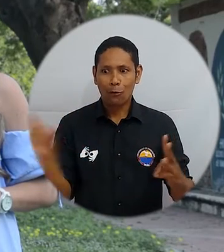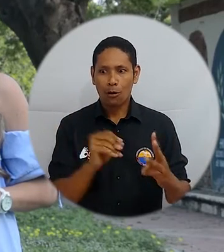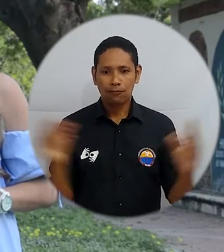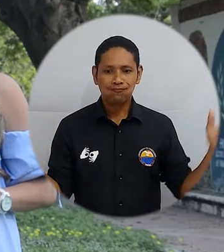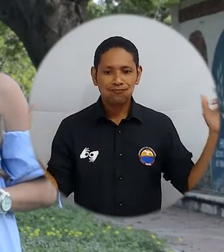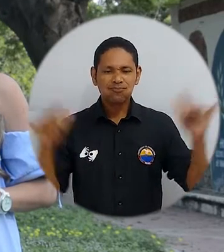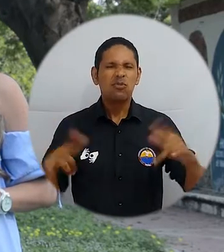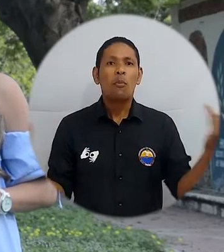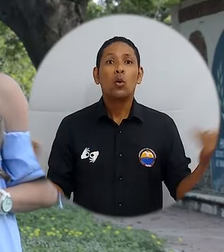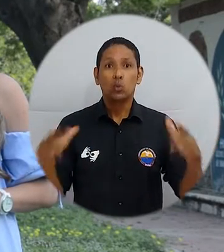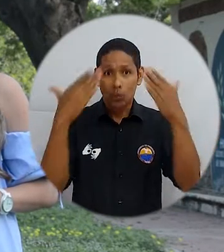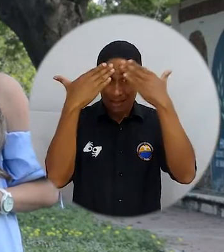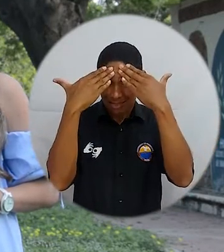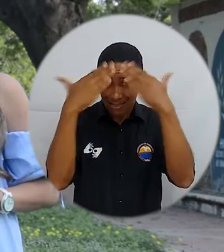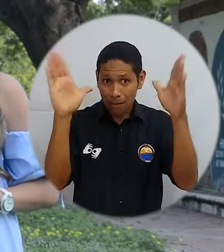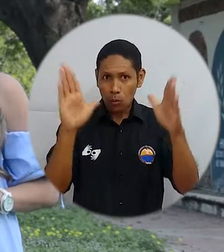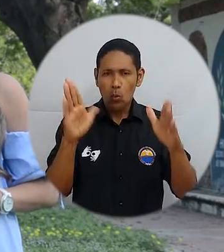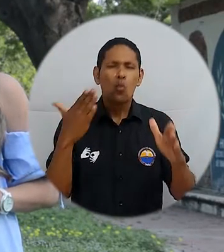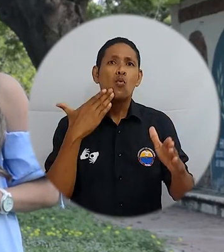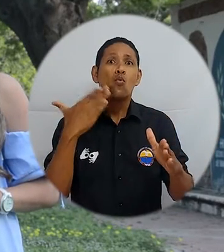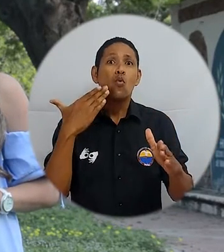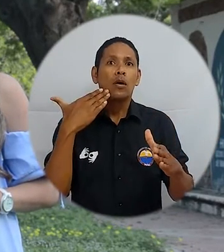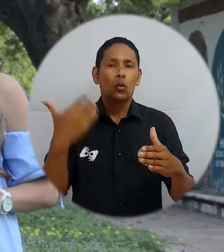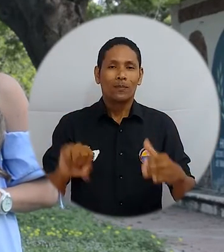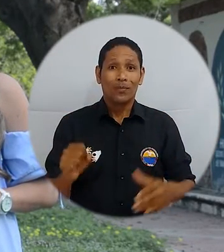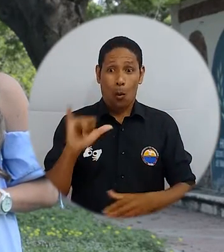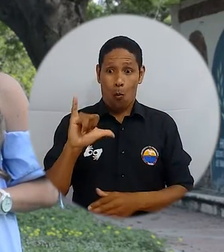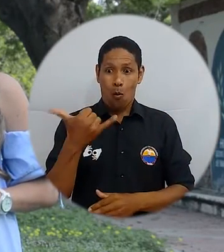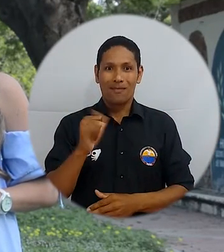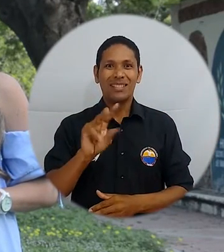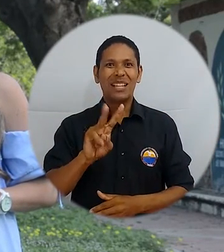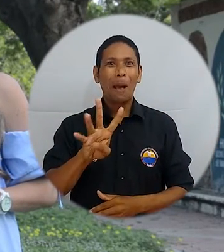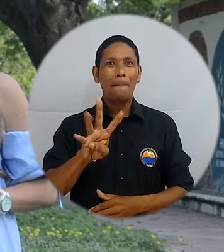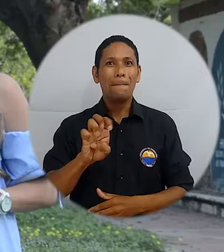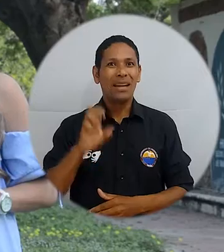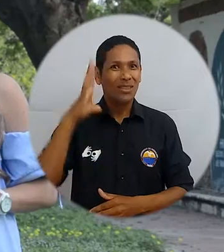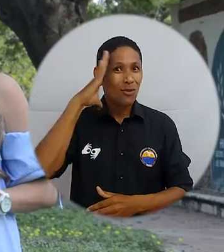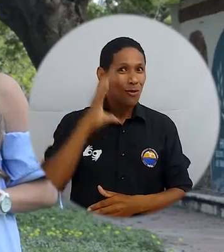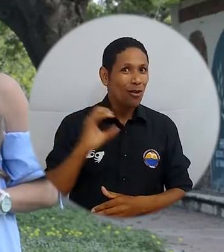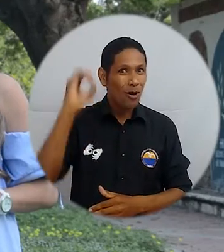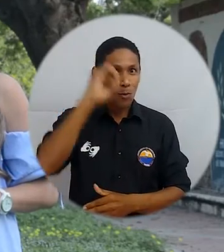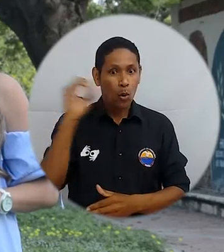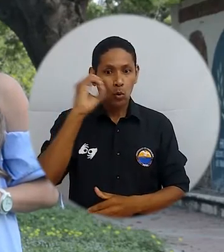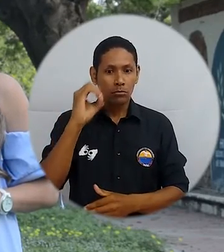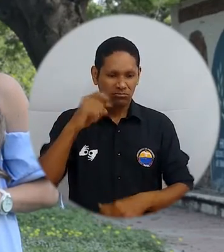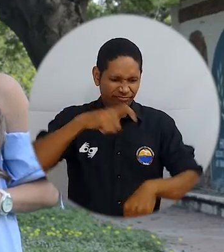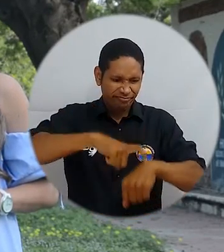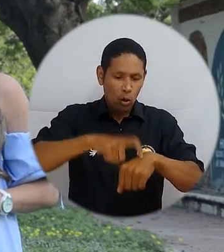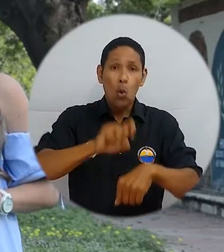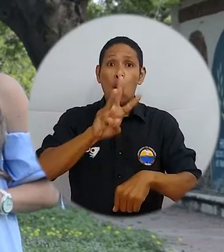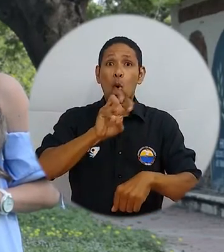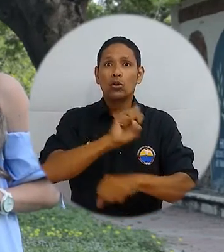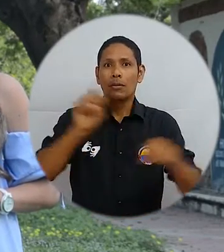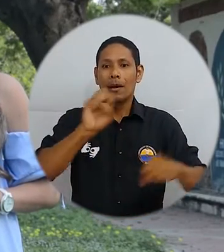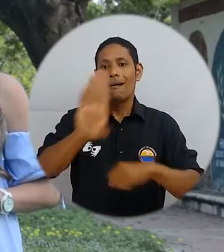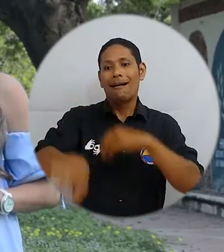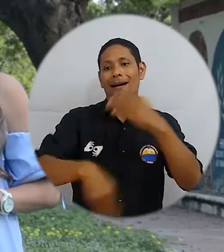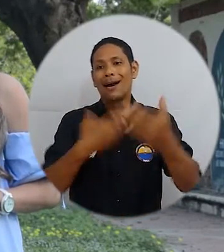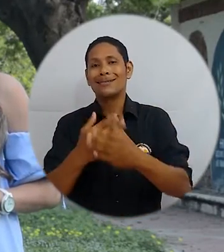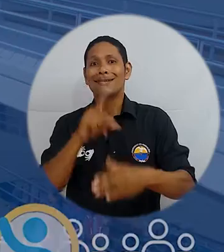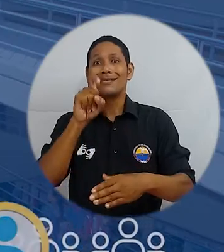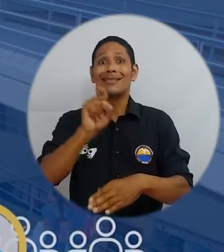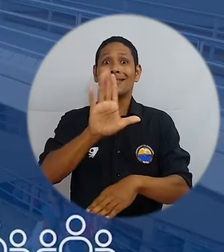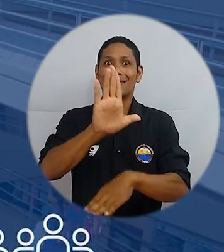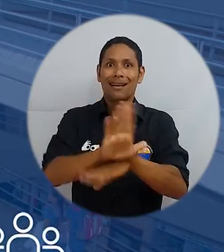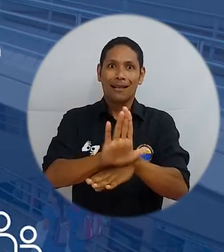que tendrá su momento más crucial este jueves 29 de octubre con el desarrollo de la consulta a partir de las 8 de la mañana hasta las 6